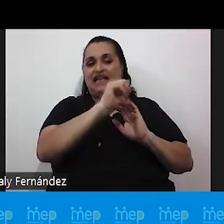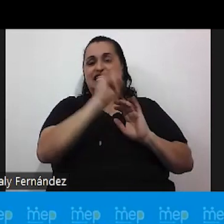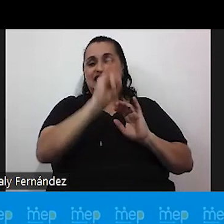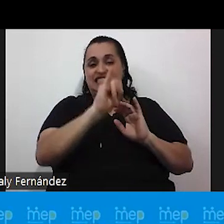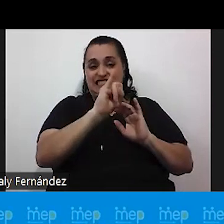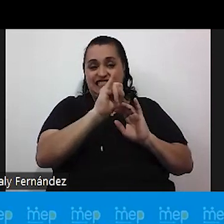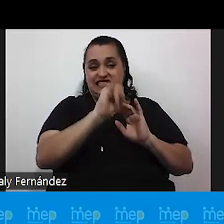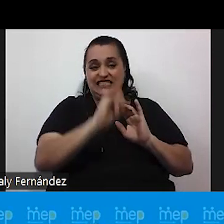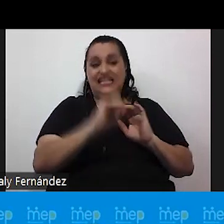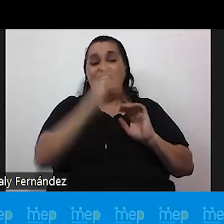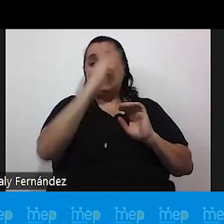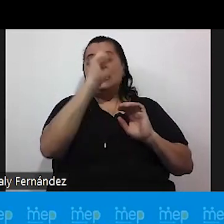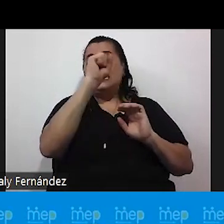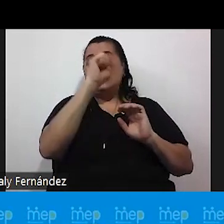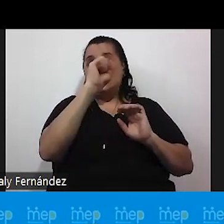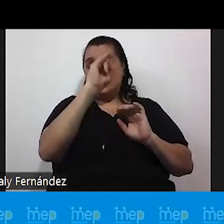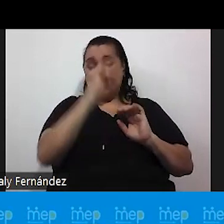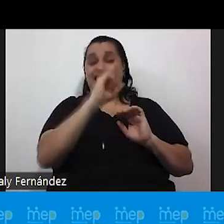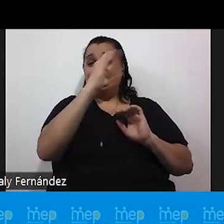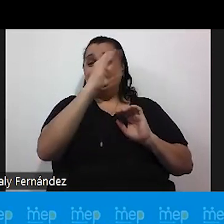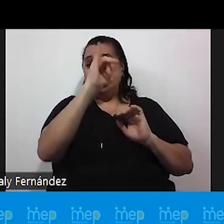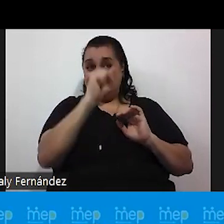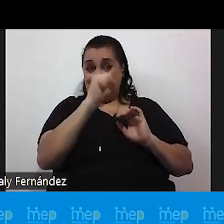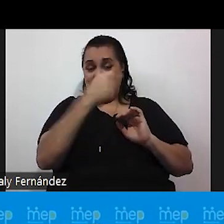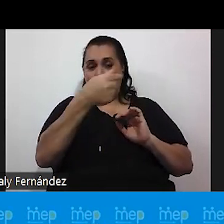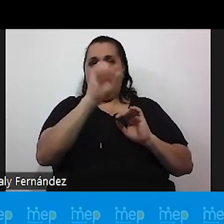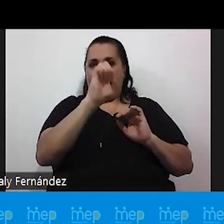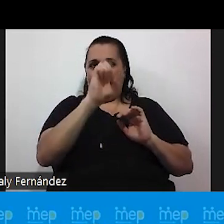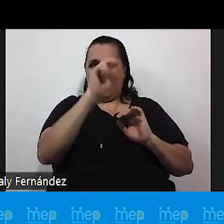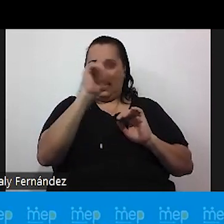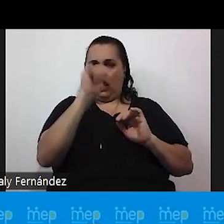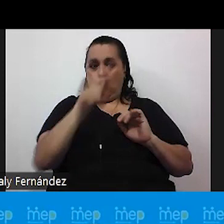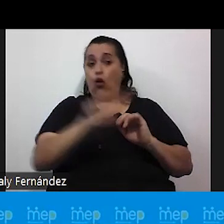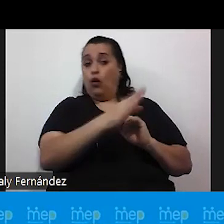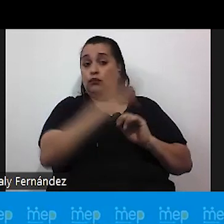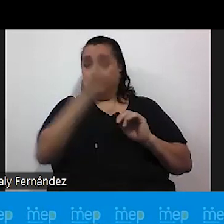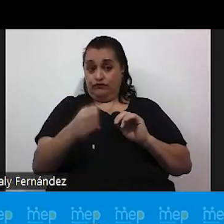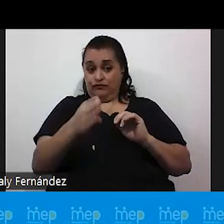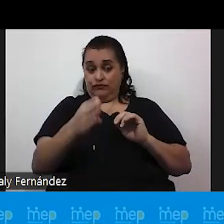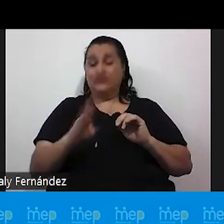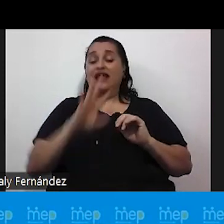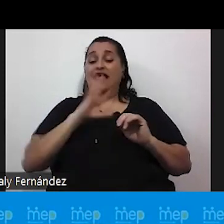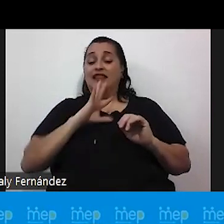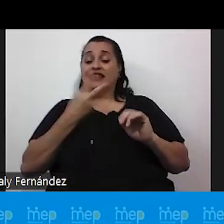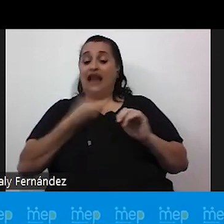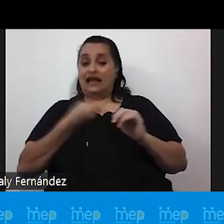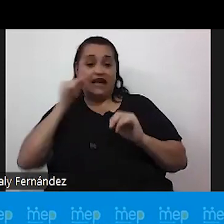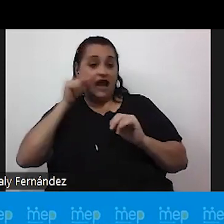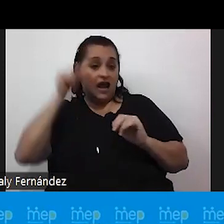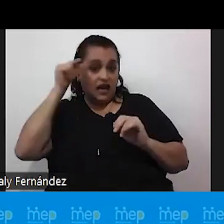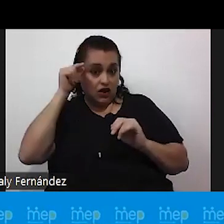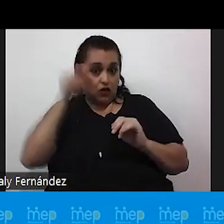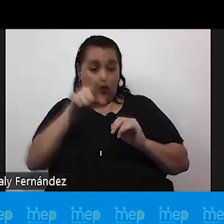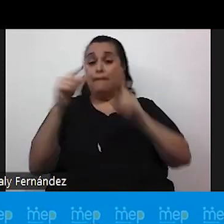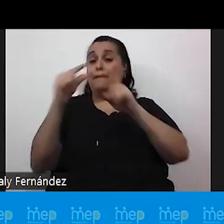pero también tenemos otra identidad que se llama transgénero la palabra trans es una